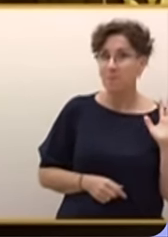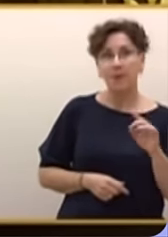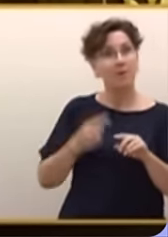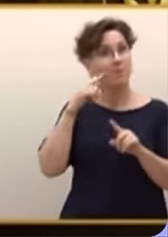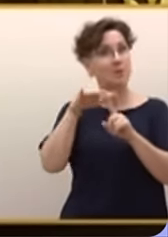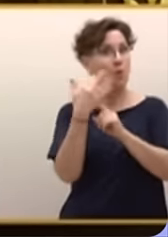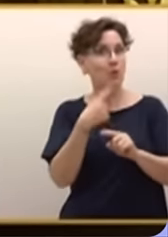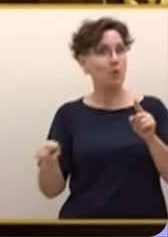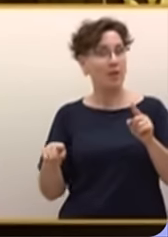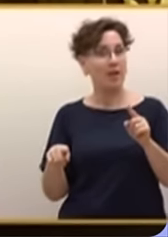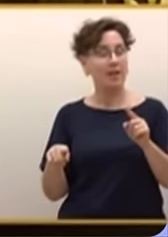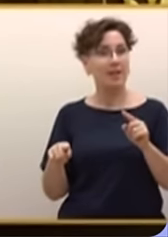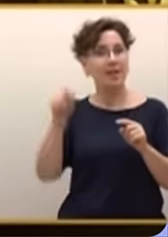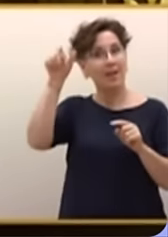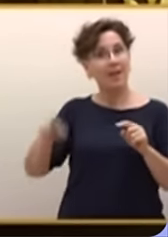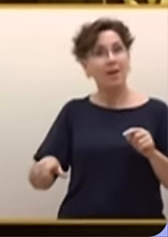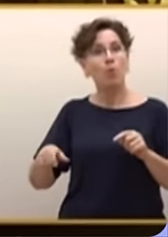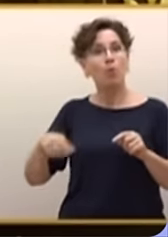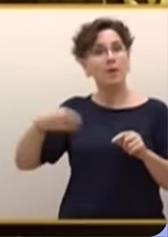referencias de un presidente